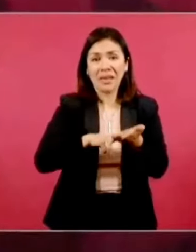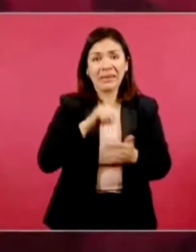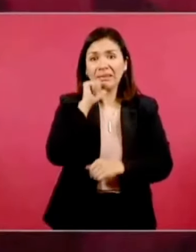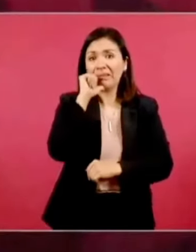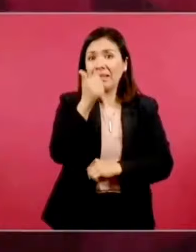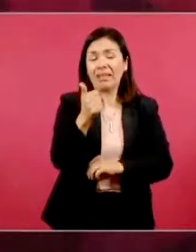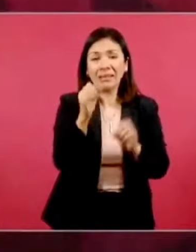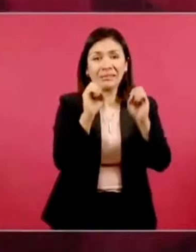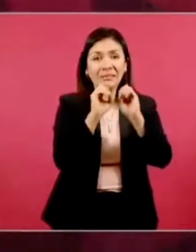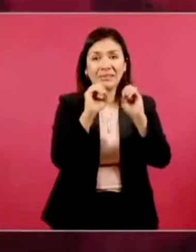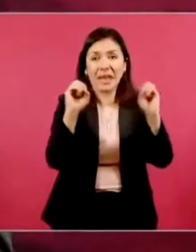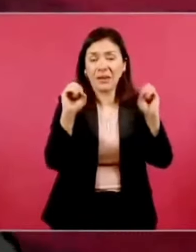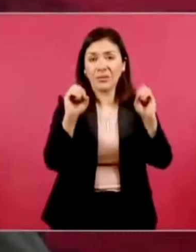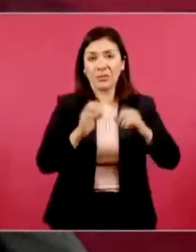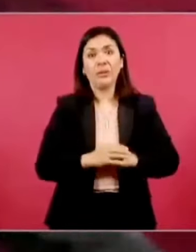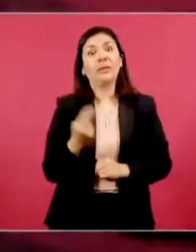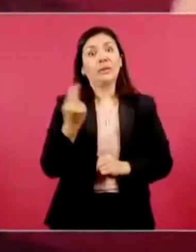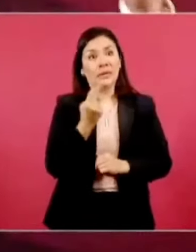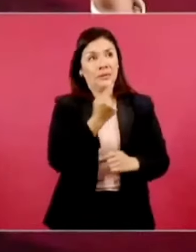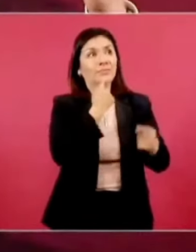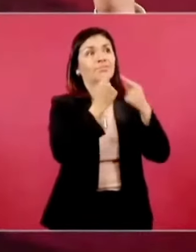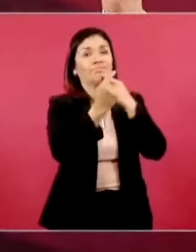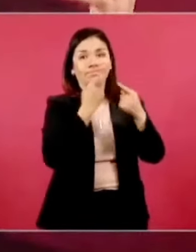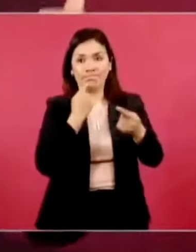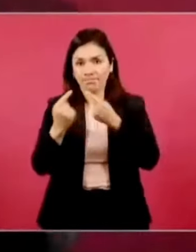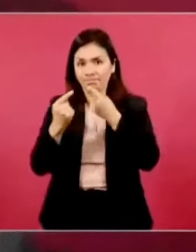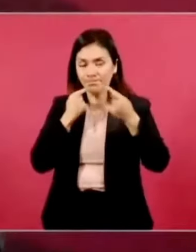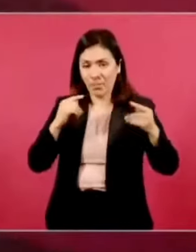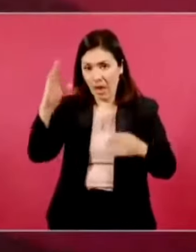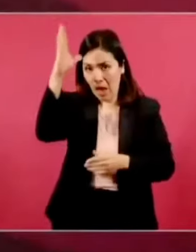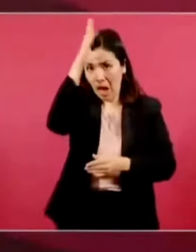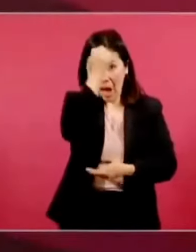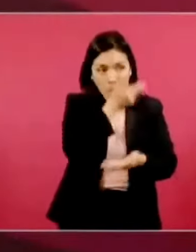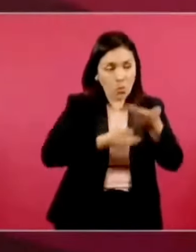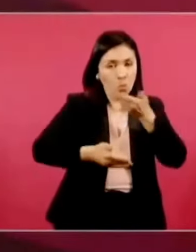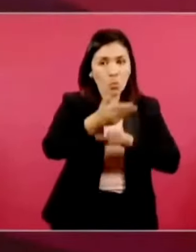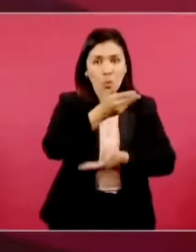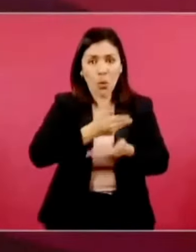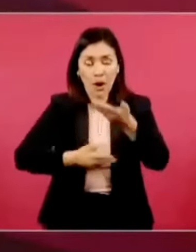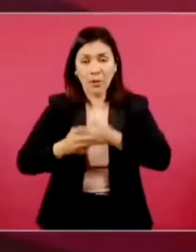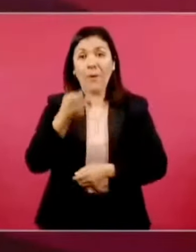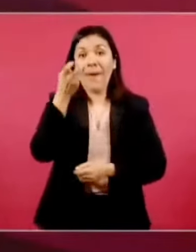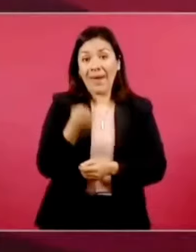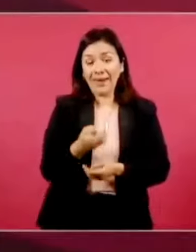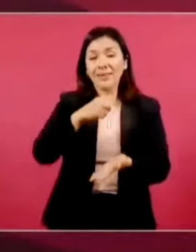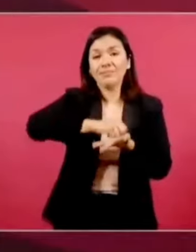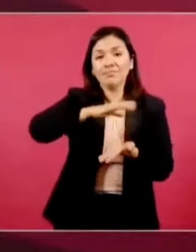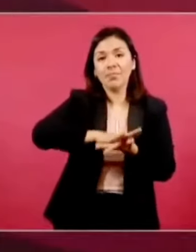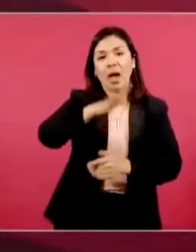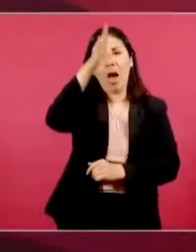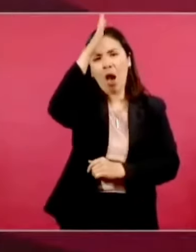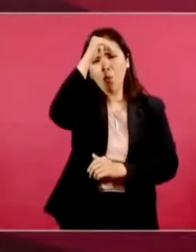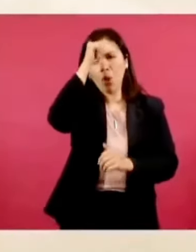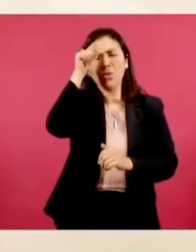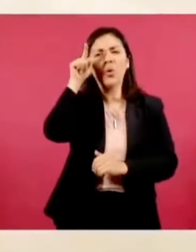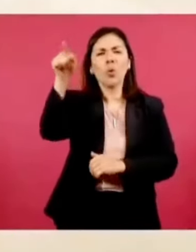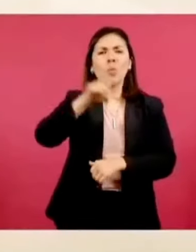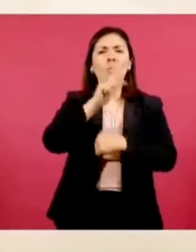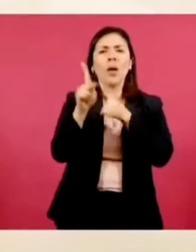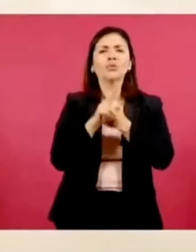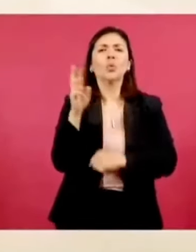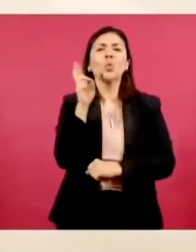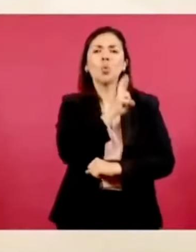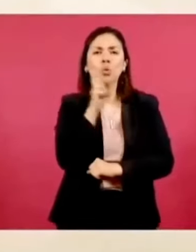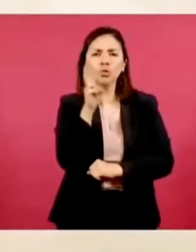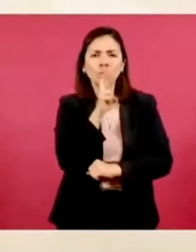Y tenemos que ponerse de acuerdo todos. Y ya había un acuerdo con Rusia y